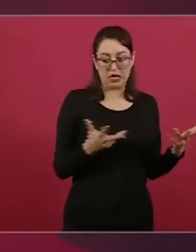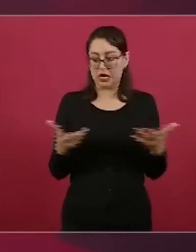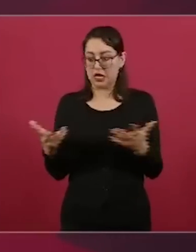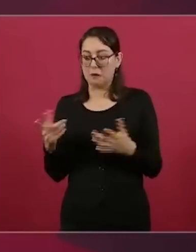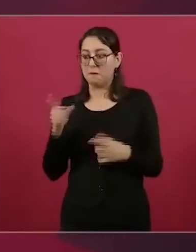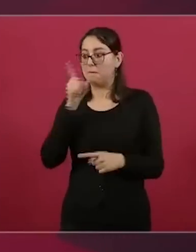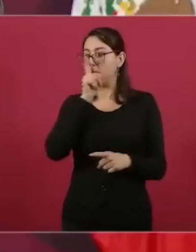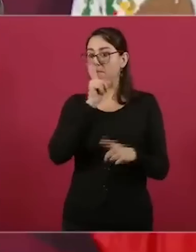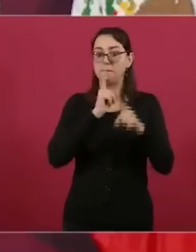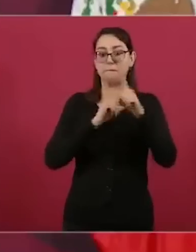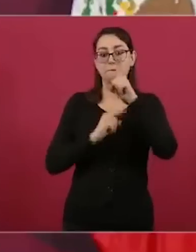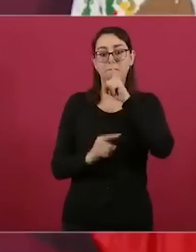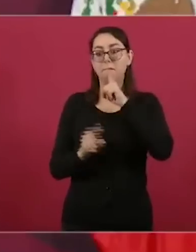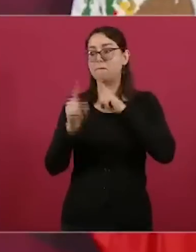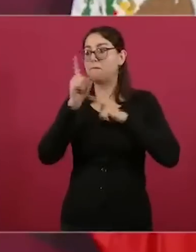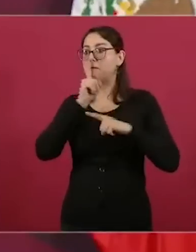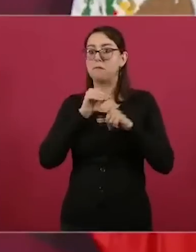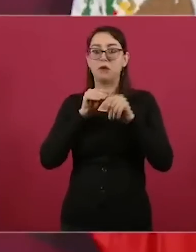todavía